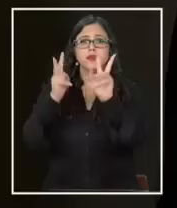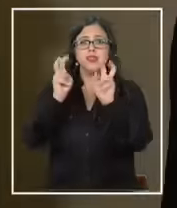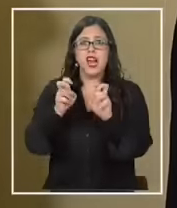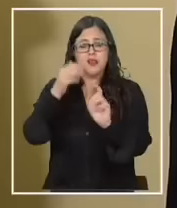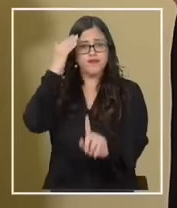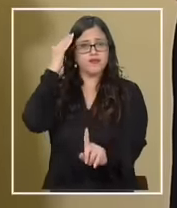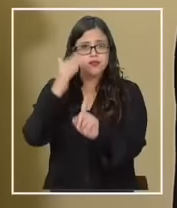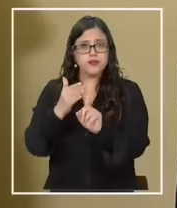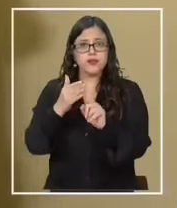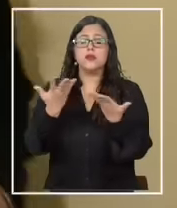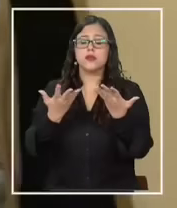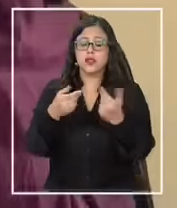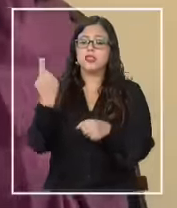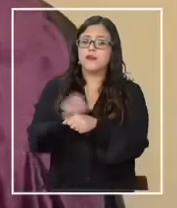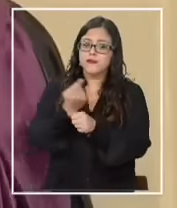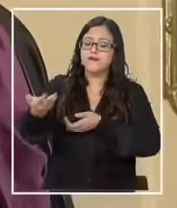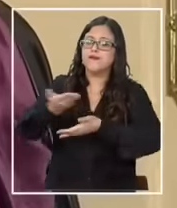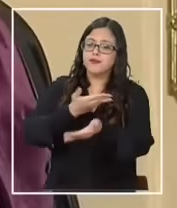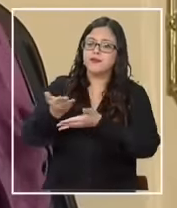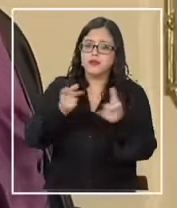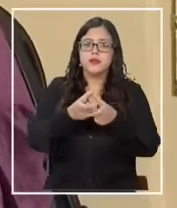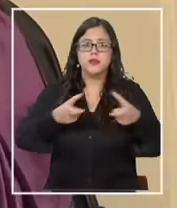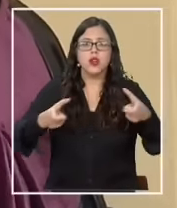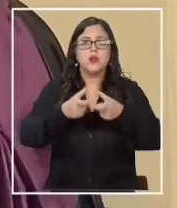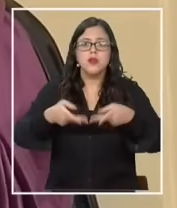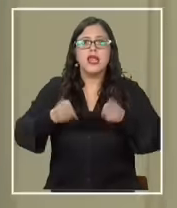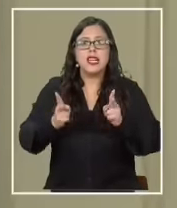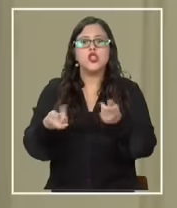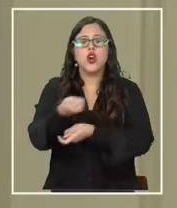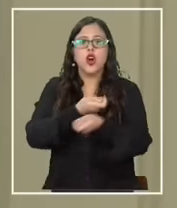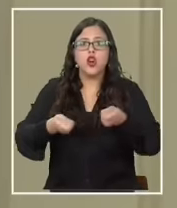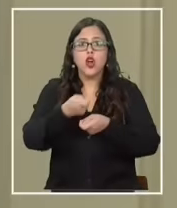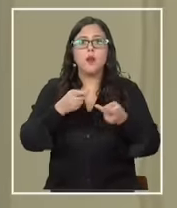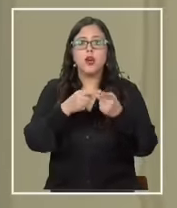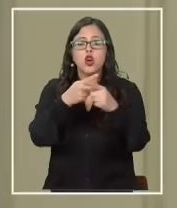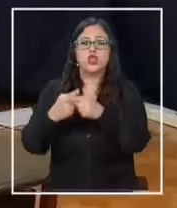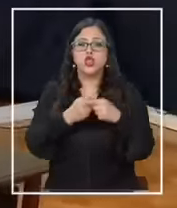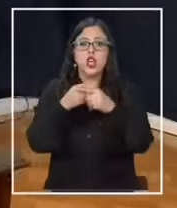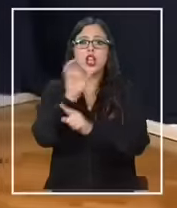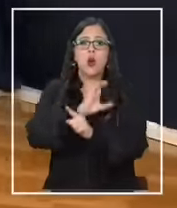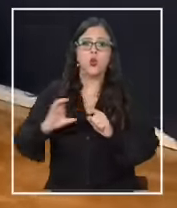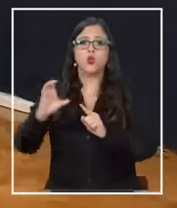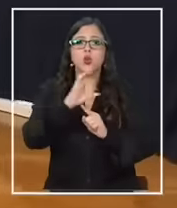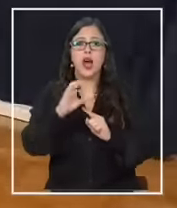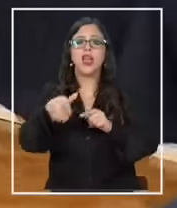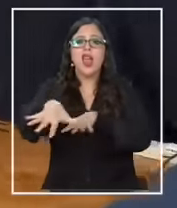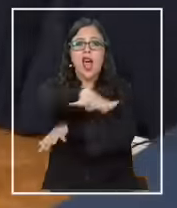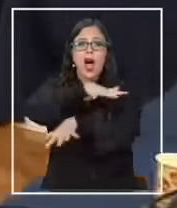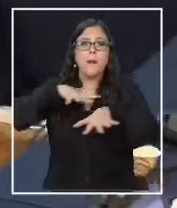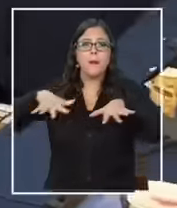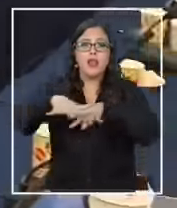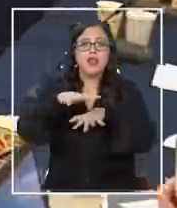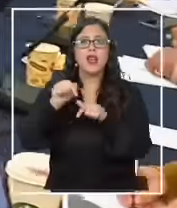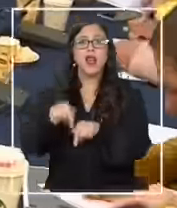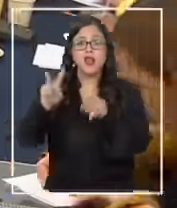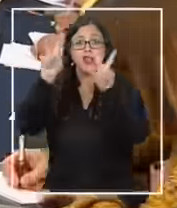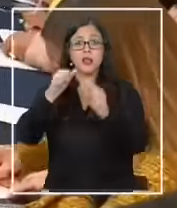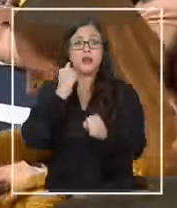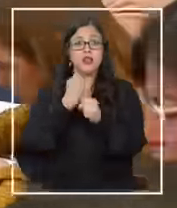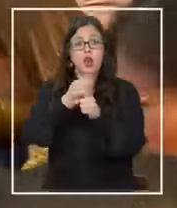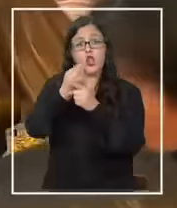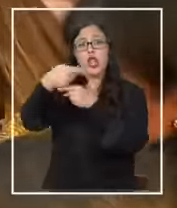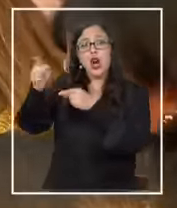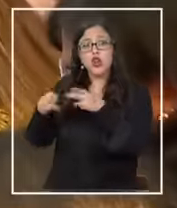más directo. Todo ese debate parte de la Comisión de Derechos Económicos, Sociales, Culturales y Ambientales, discusión paralela al trabajo de las otras